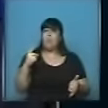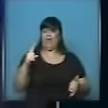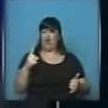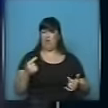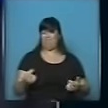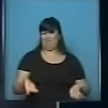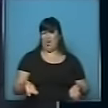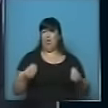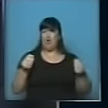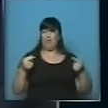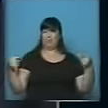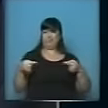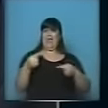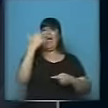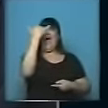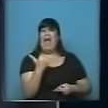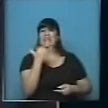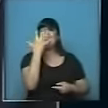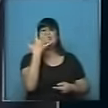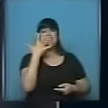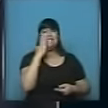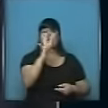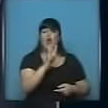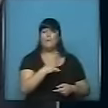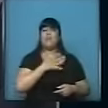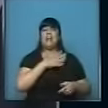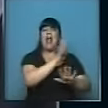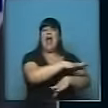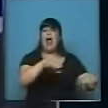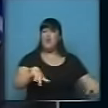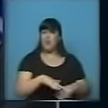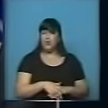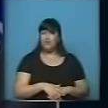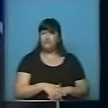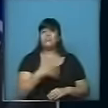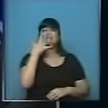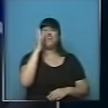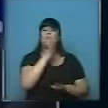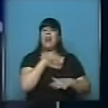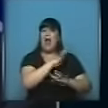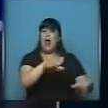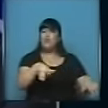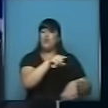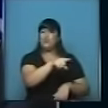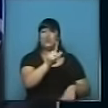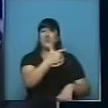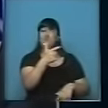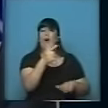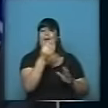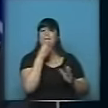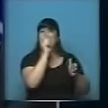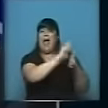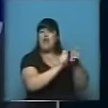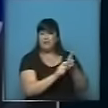que haya 5.000 estudiantes que no tengan absolutamente vacantes?